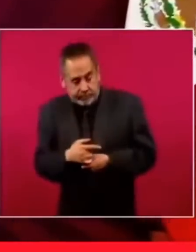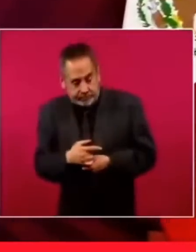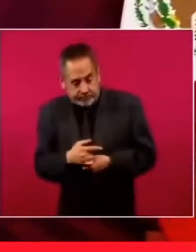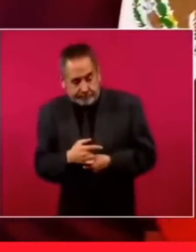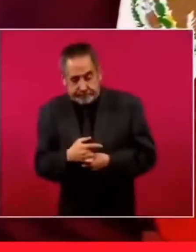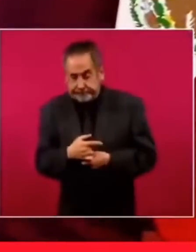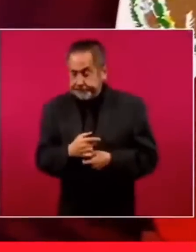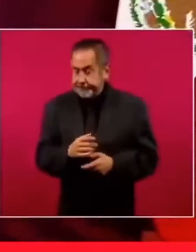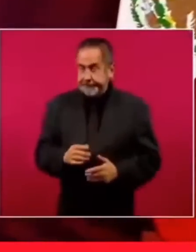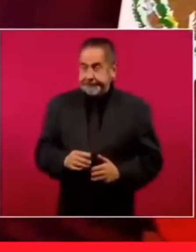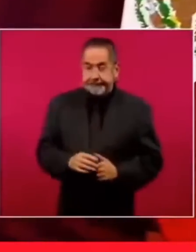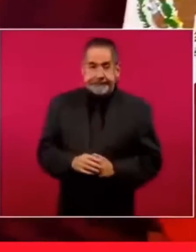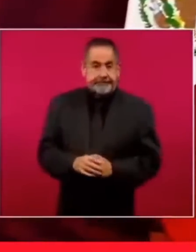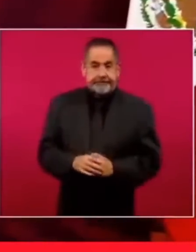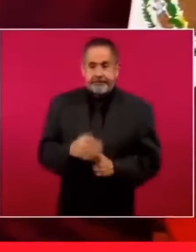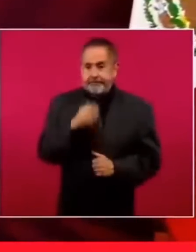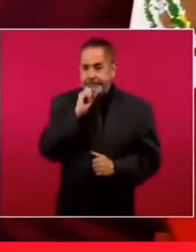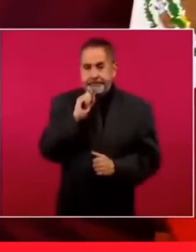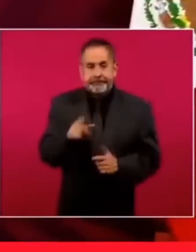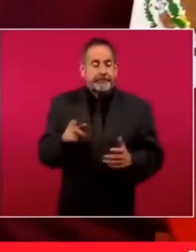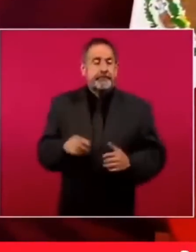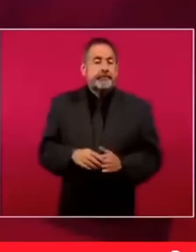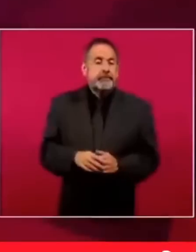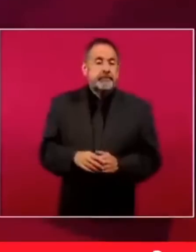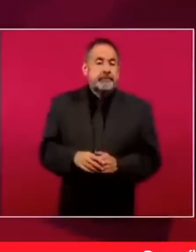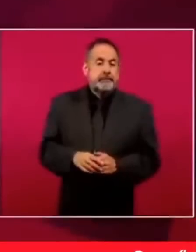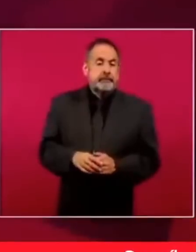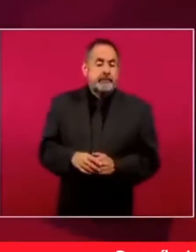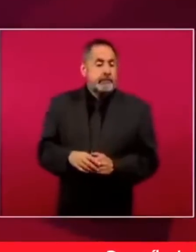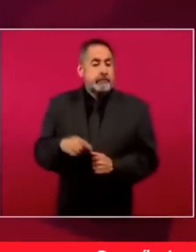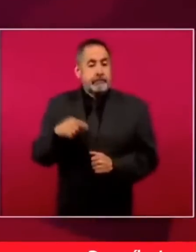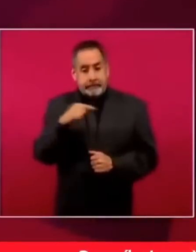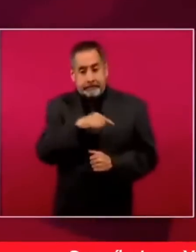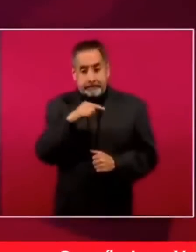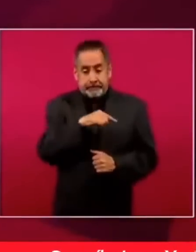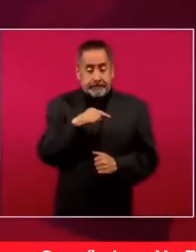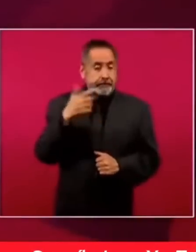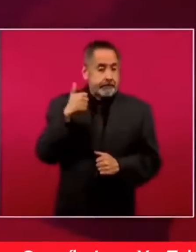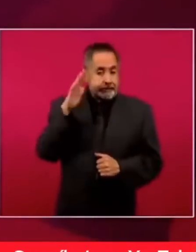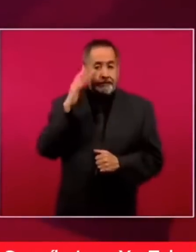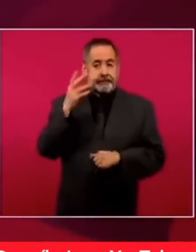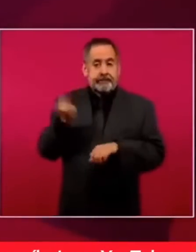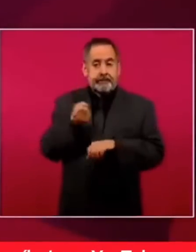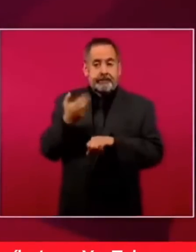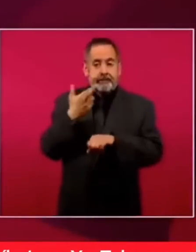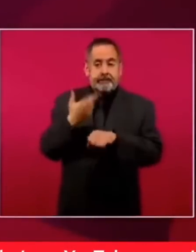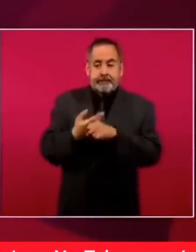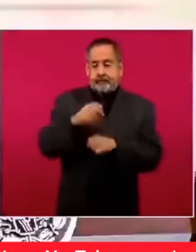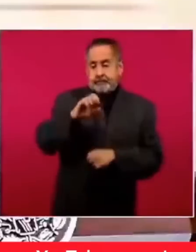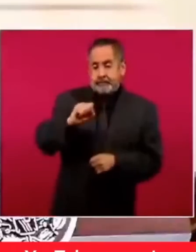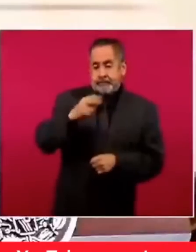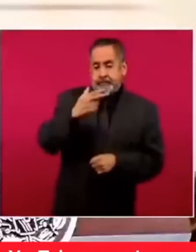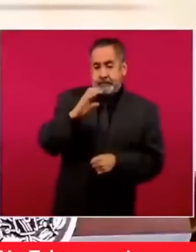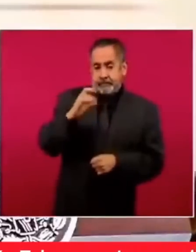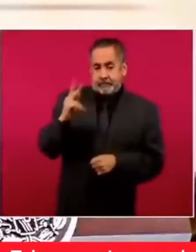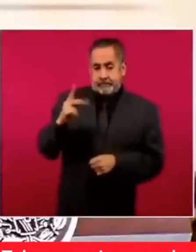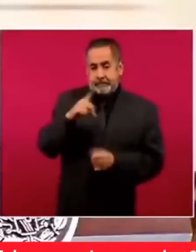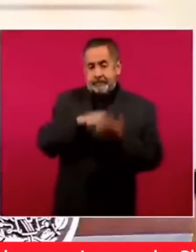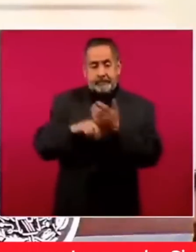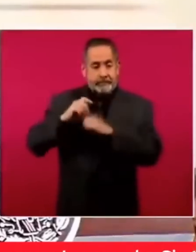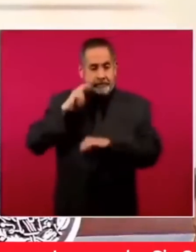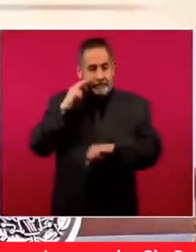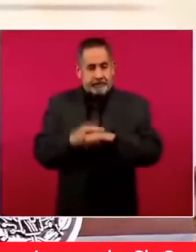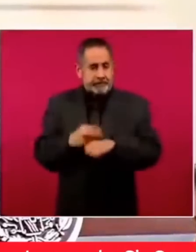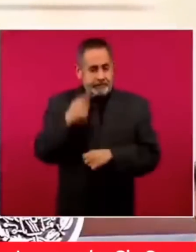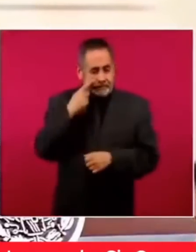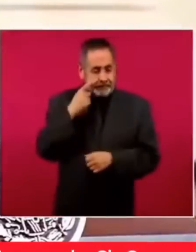Y sí, cuando fue secretario de Hacienda, Cárcens, tres